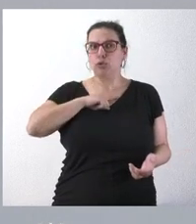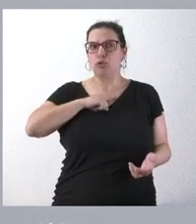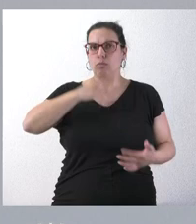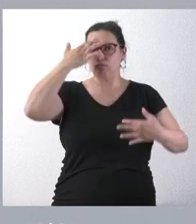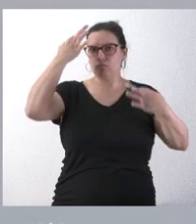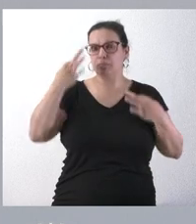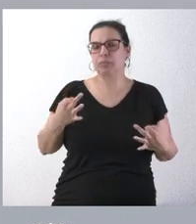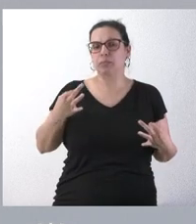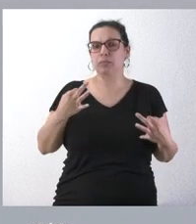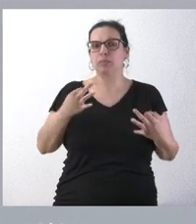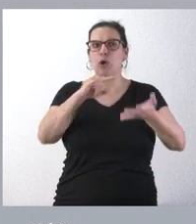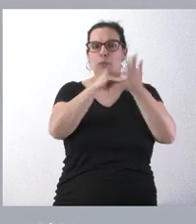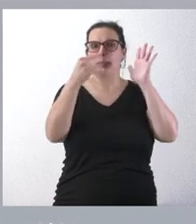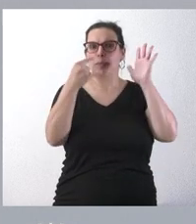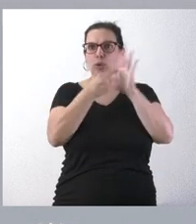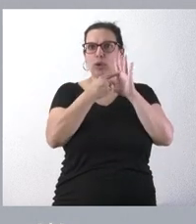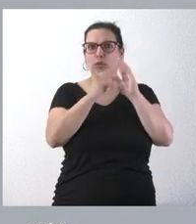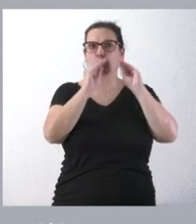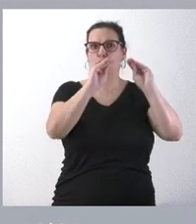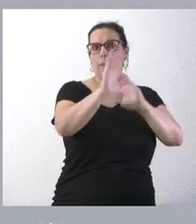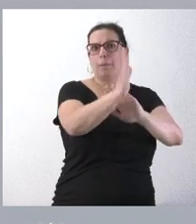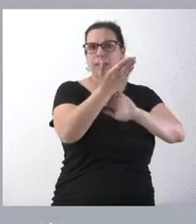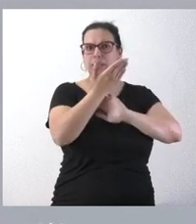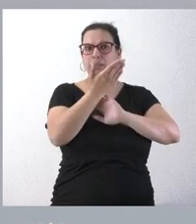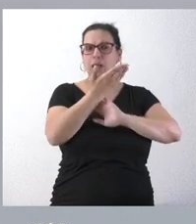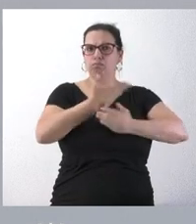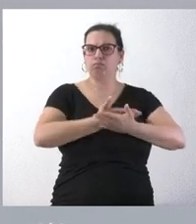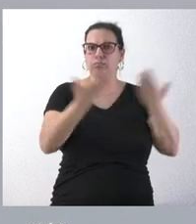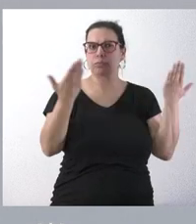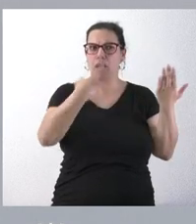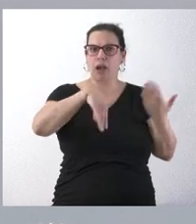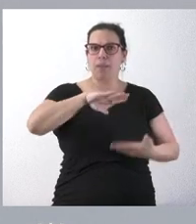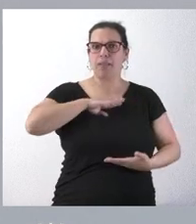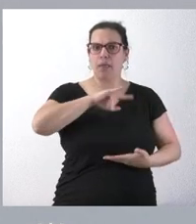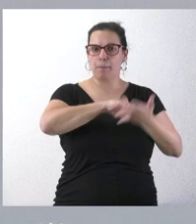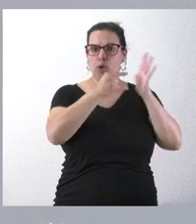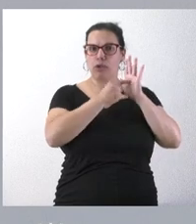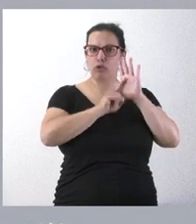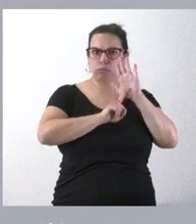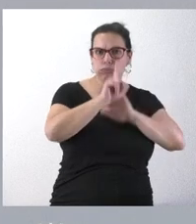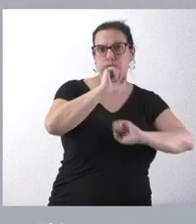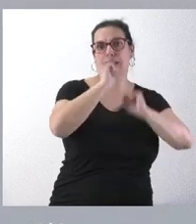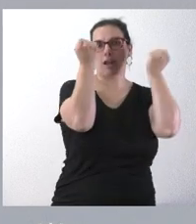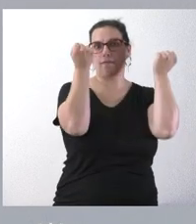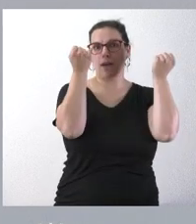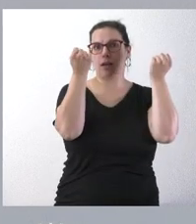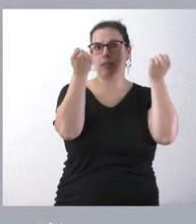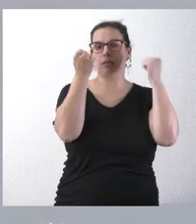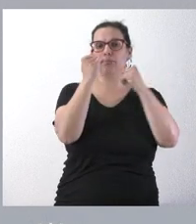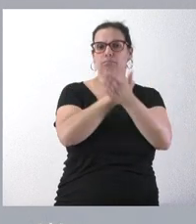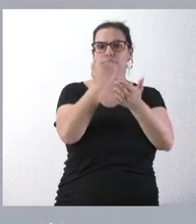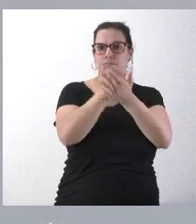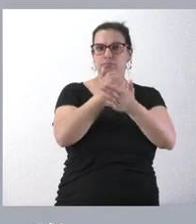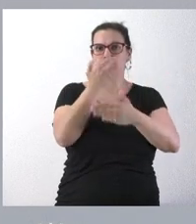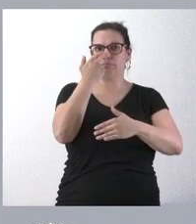en el proyecto que ha presentado la empresa, en su capacidad de que este proyecto salga adelante, en su rentabilidad futura,